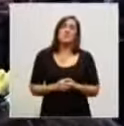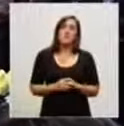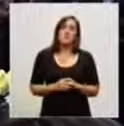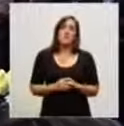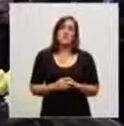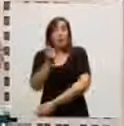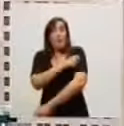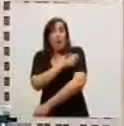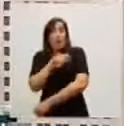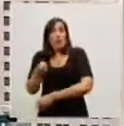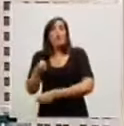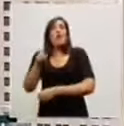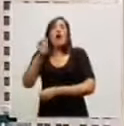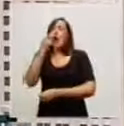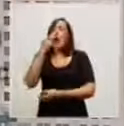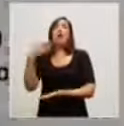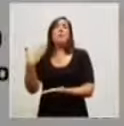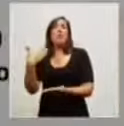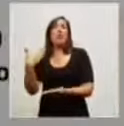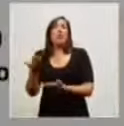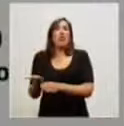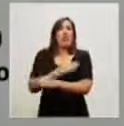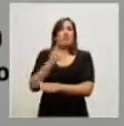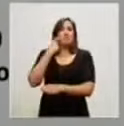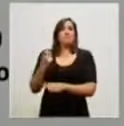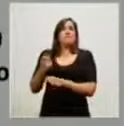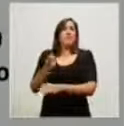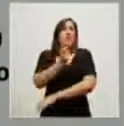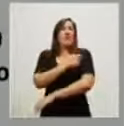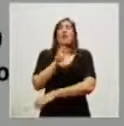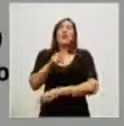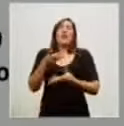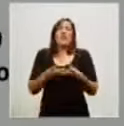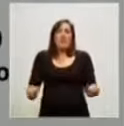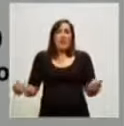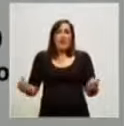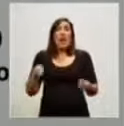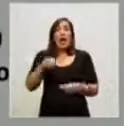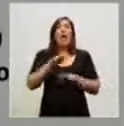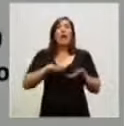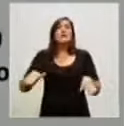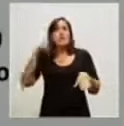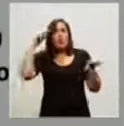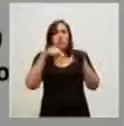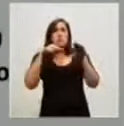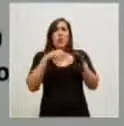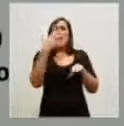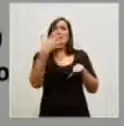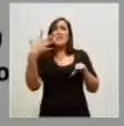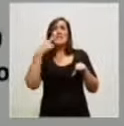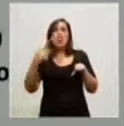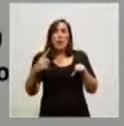Con las tres vacunas vamos a evitar 25.000 internaciones y